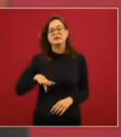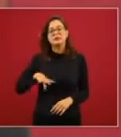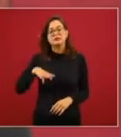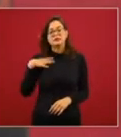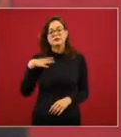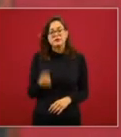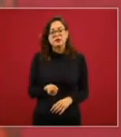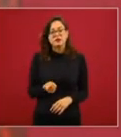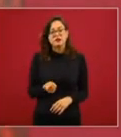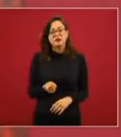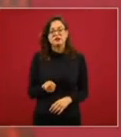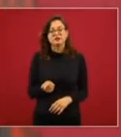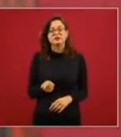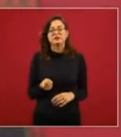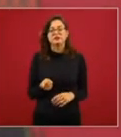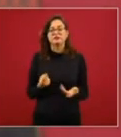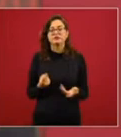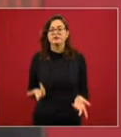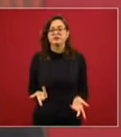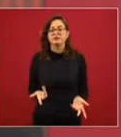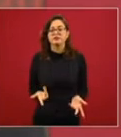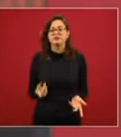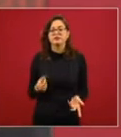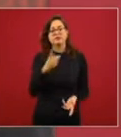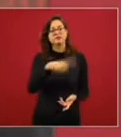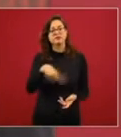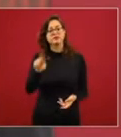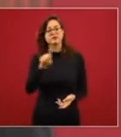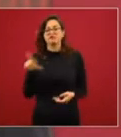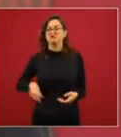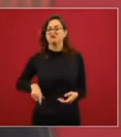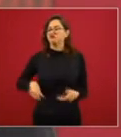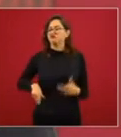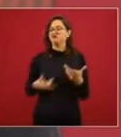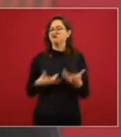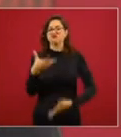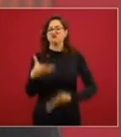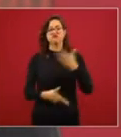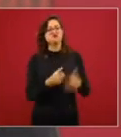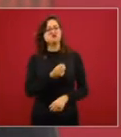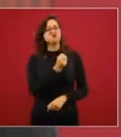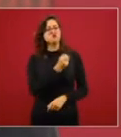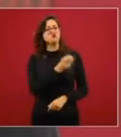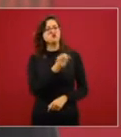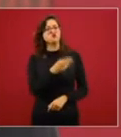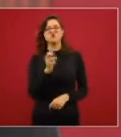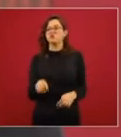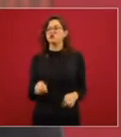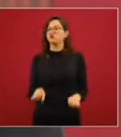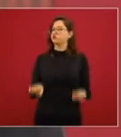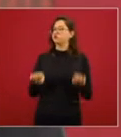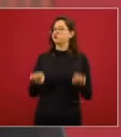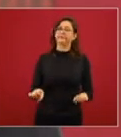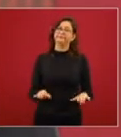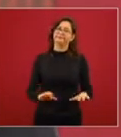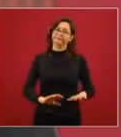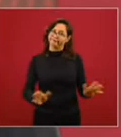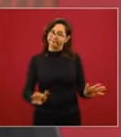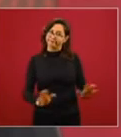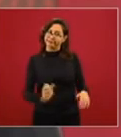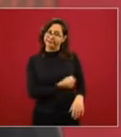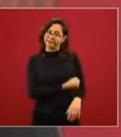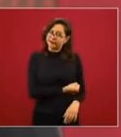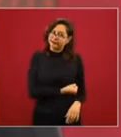privilegios de los altos funcionarios públicos austeridad republicana